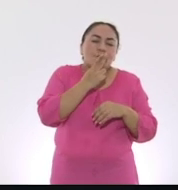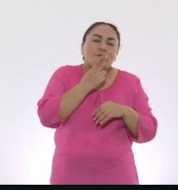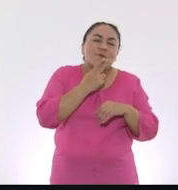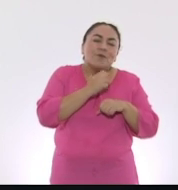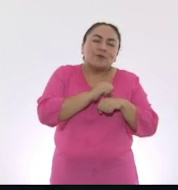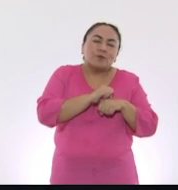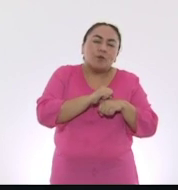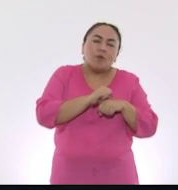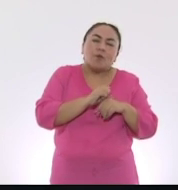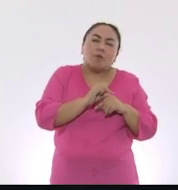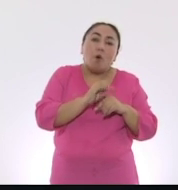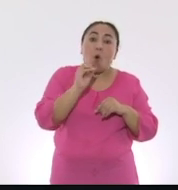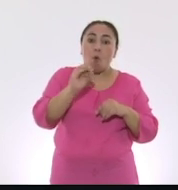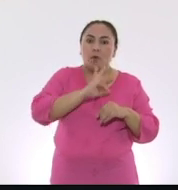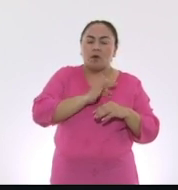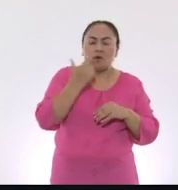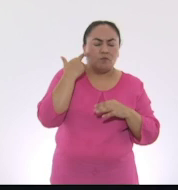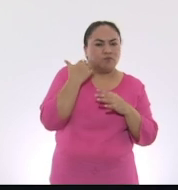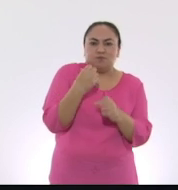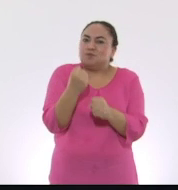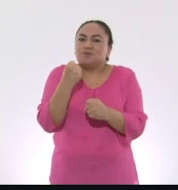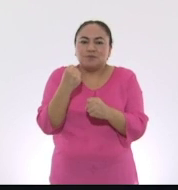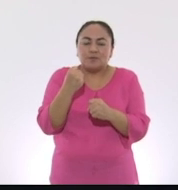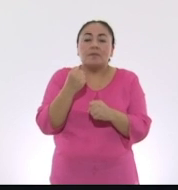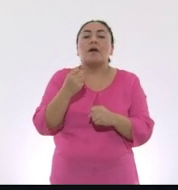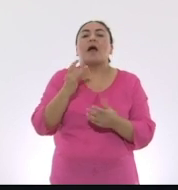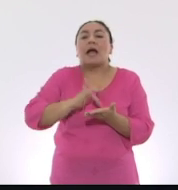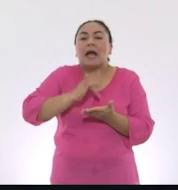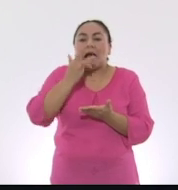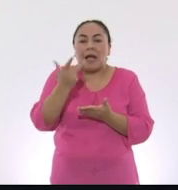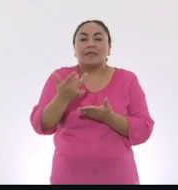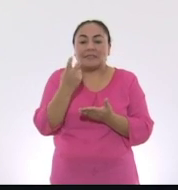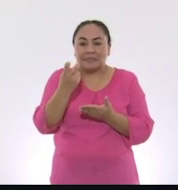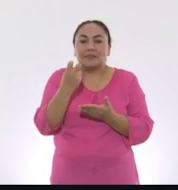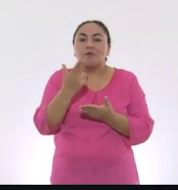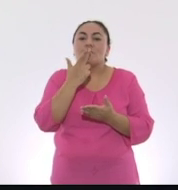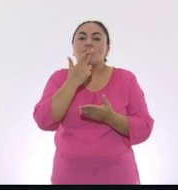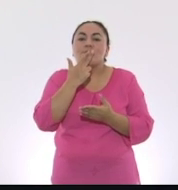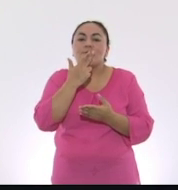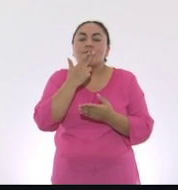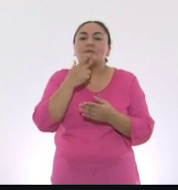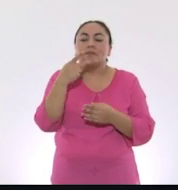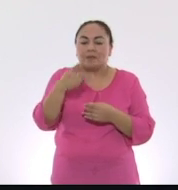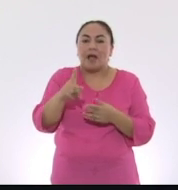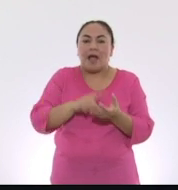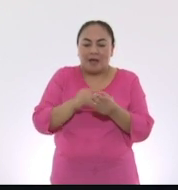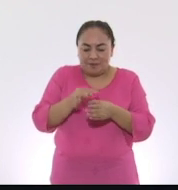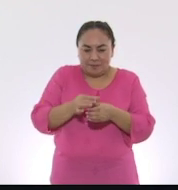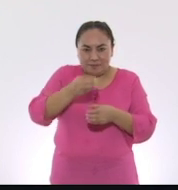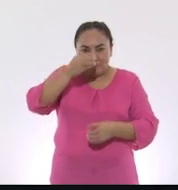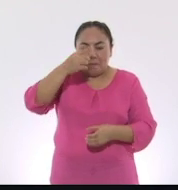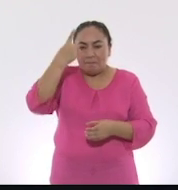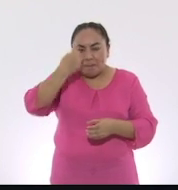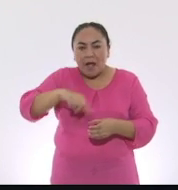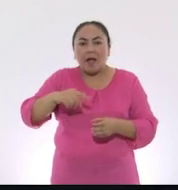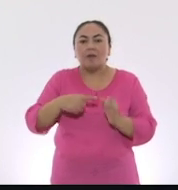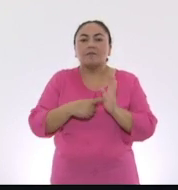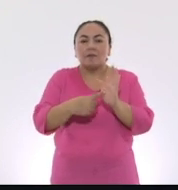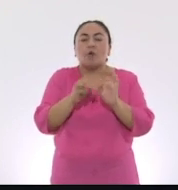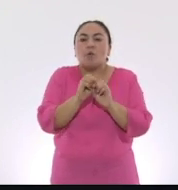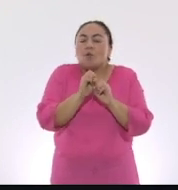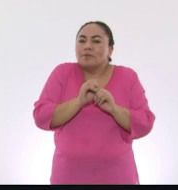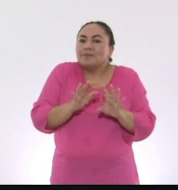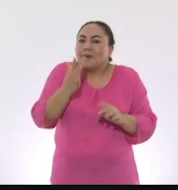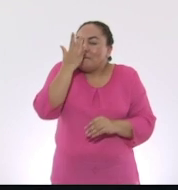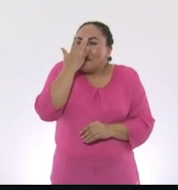como potente y adhesivo. Es gracias a ese timbre que varias piezas utilizan el sonido del Fagot para representar magia e